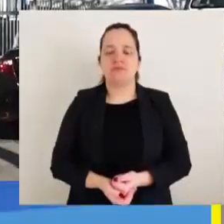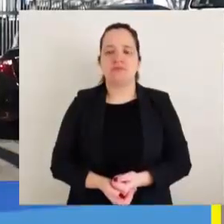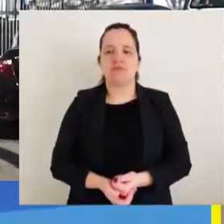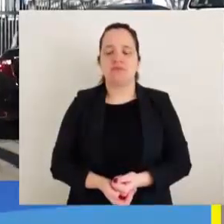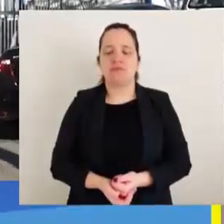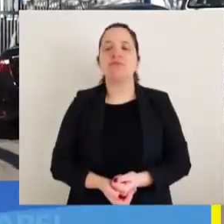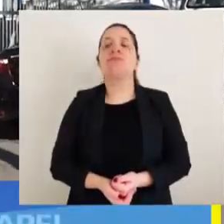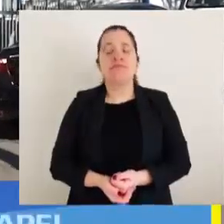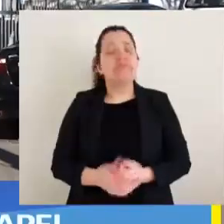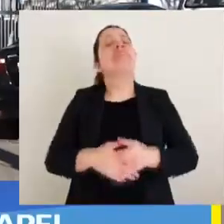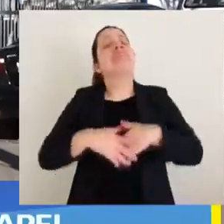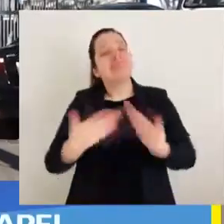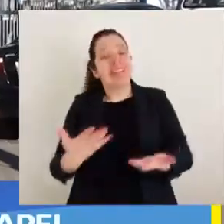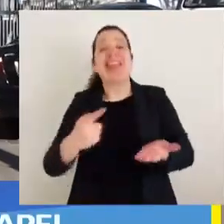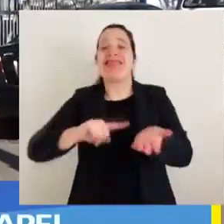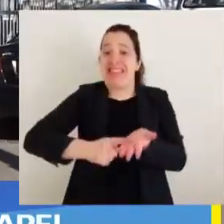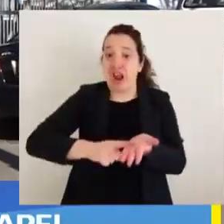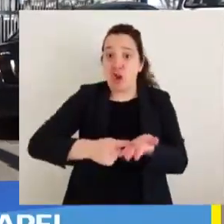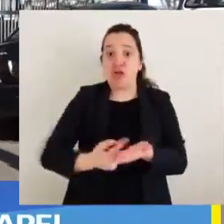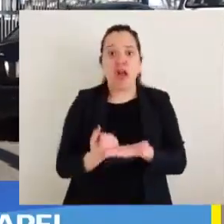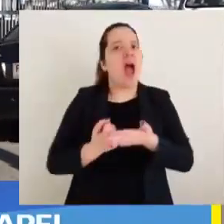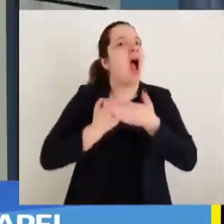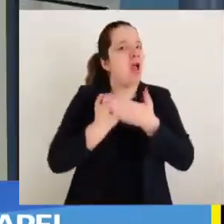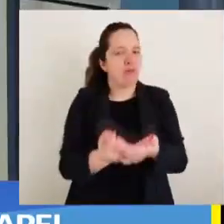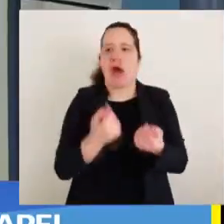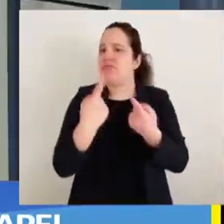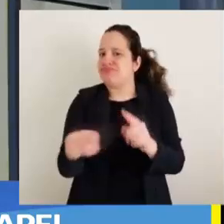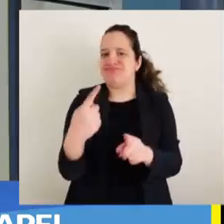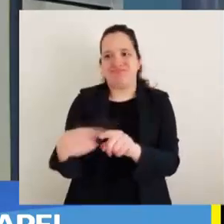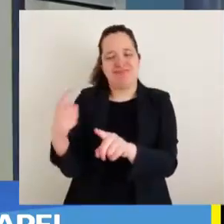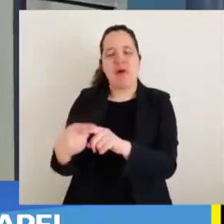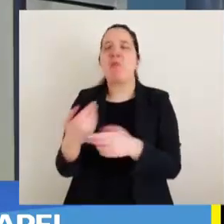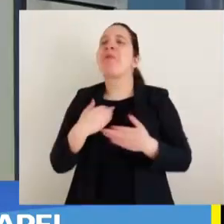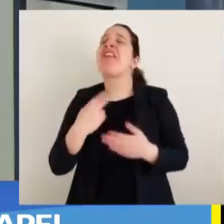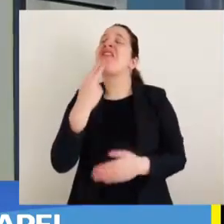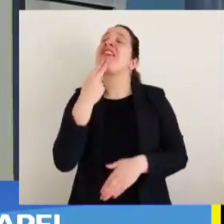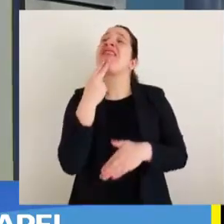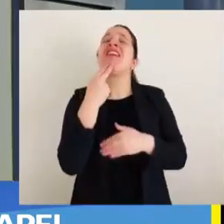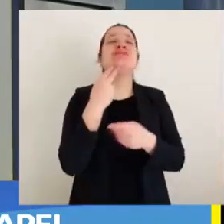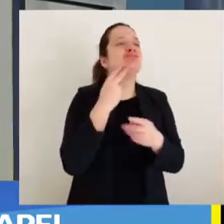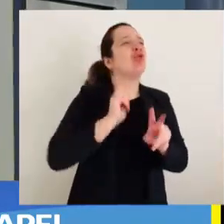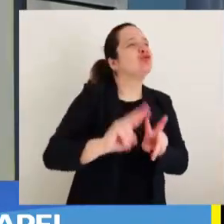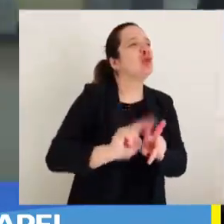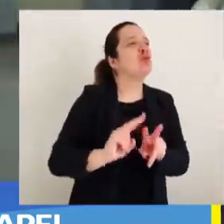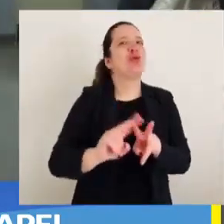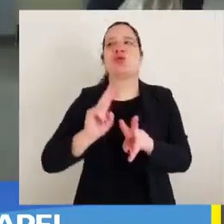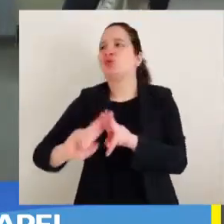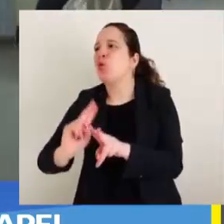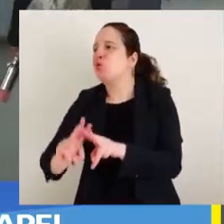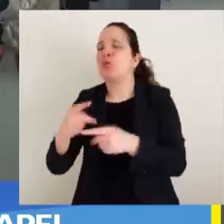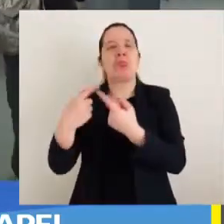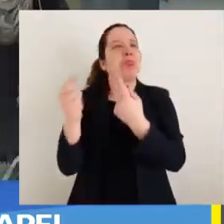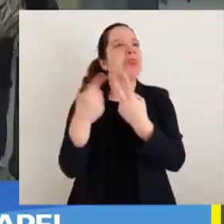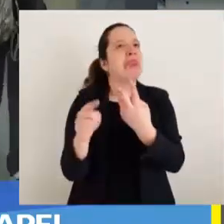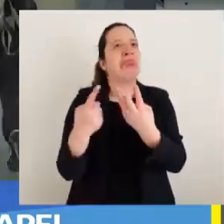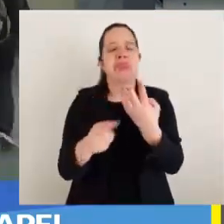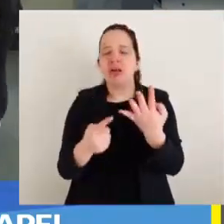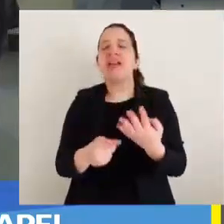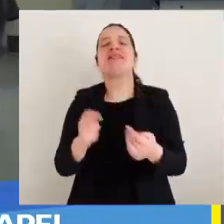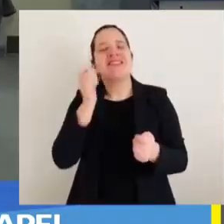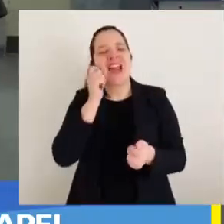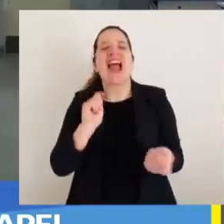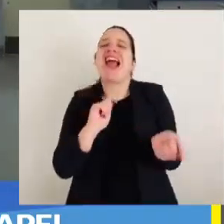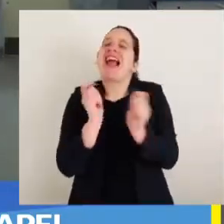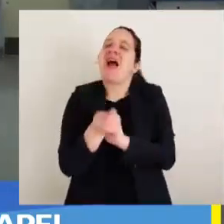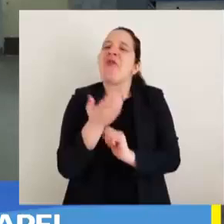La aplicación de la tecnología tiene oportunidades infinitas para poder resolver de forma práctica problemas cotidianos que puedan cambiar también